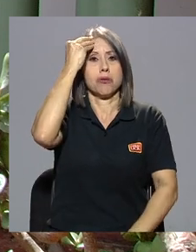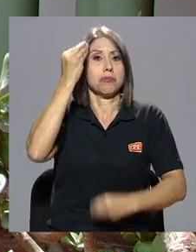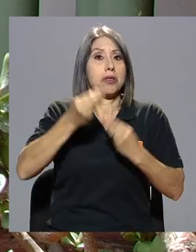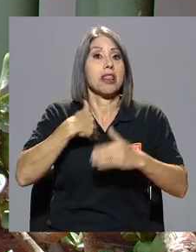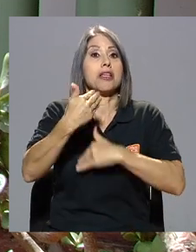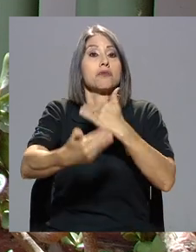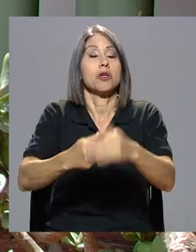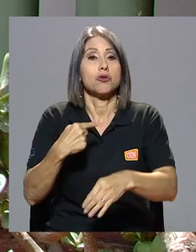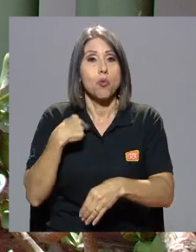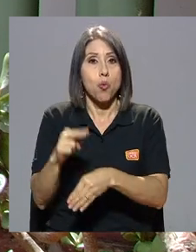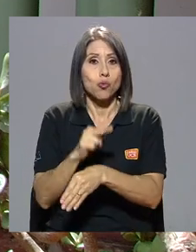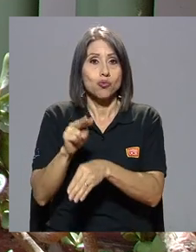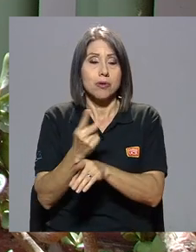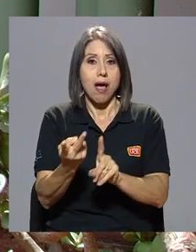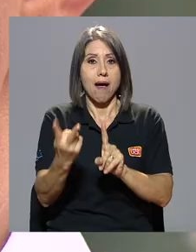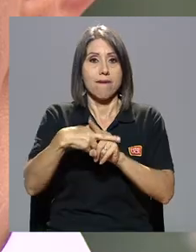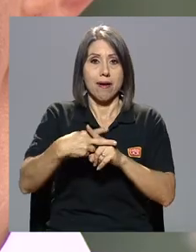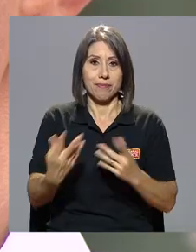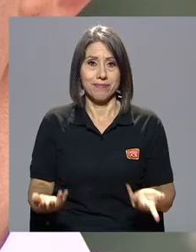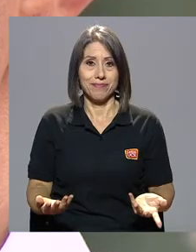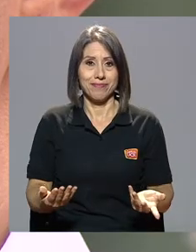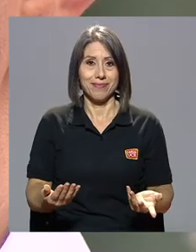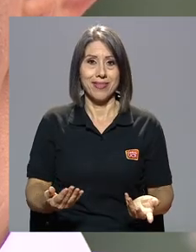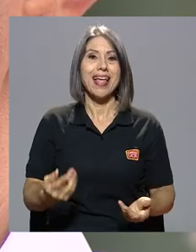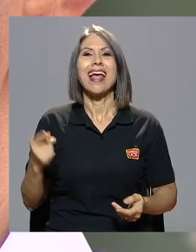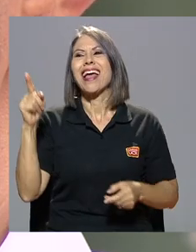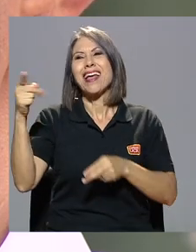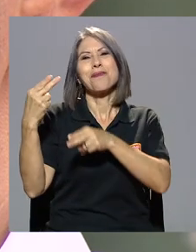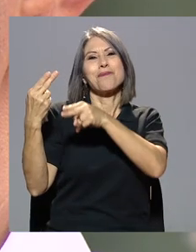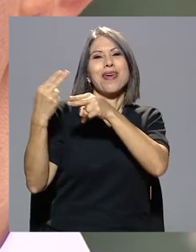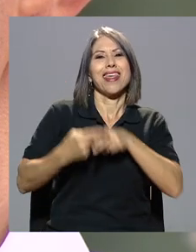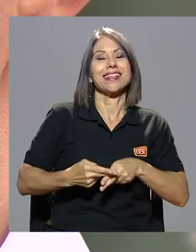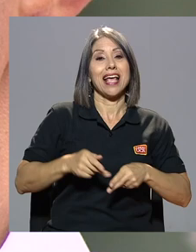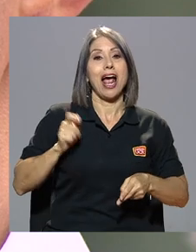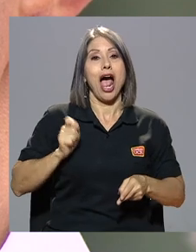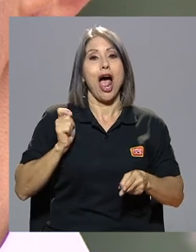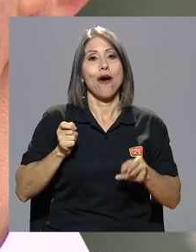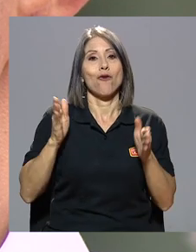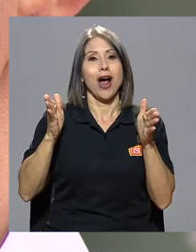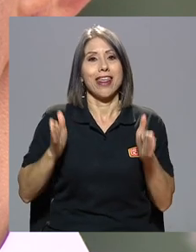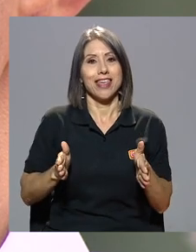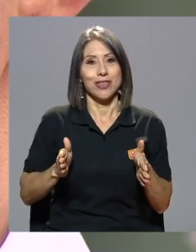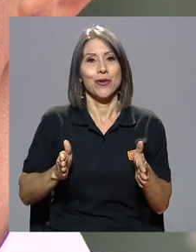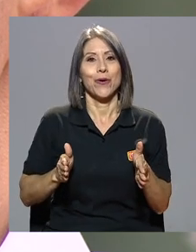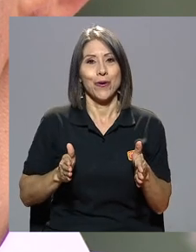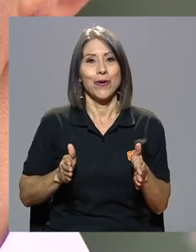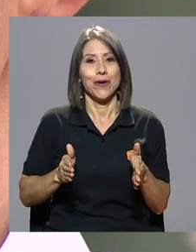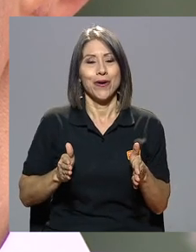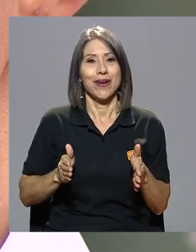en mi mente y los usaba después. Vivía, me decían el abogadito en alguna época de